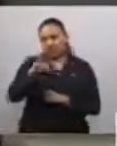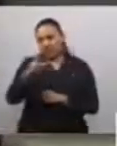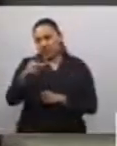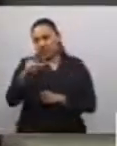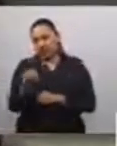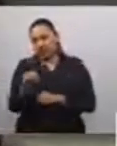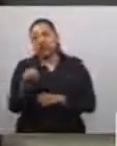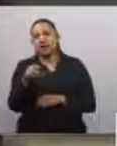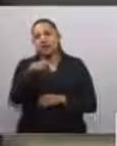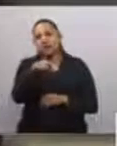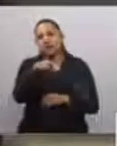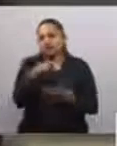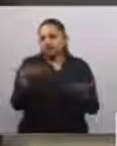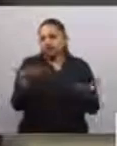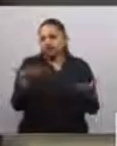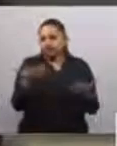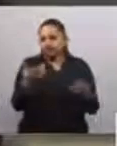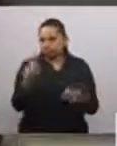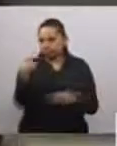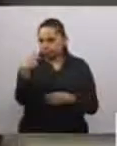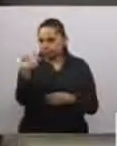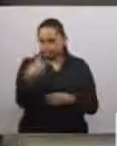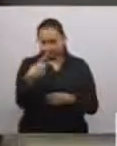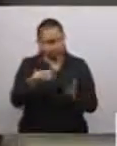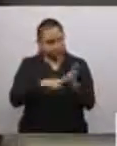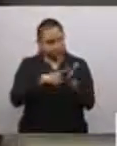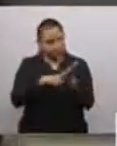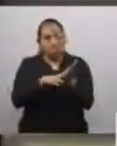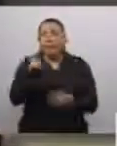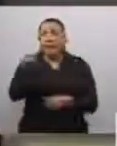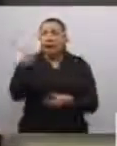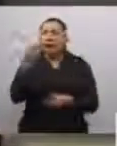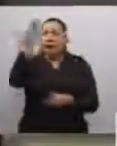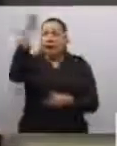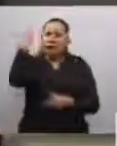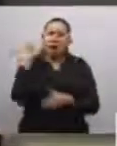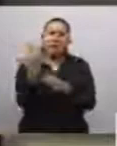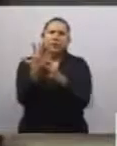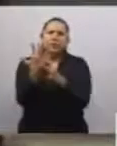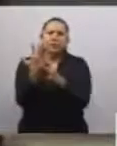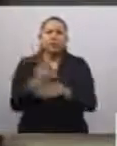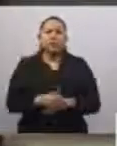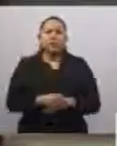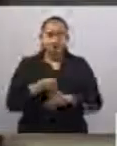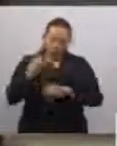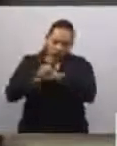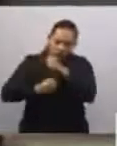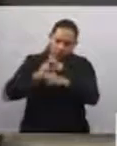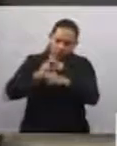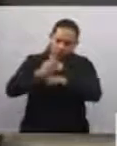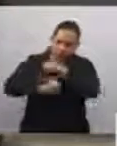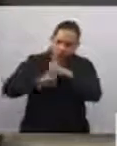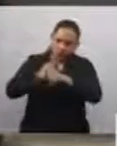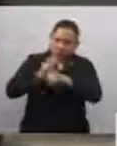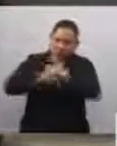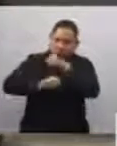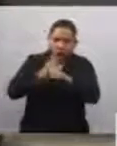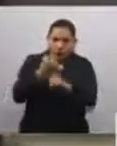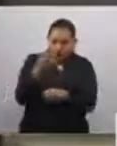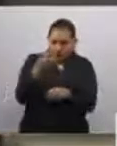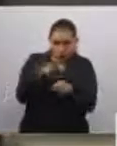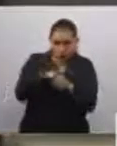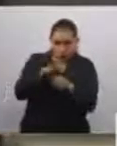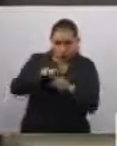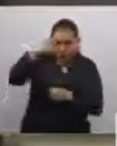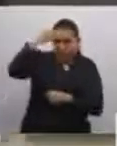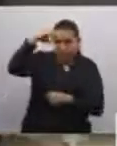Melchor Ocampo. La experiencia no se adquiere por la simple acumulación de años, sino por la reflexión